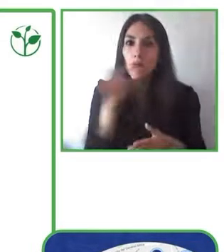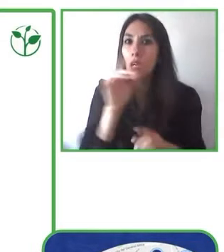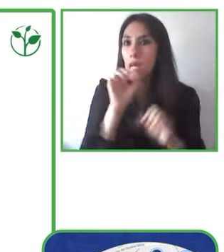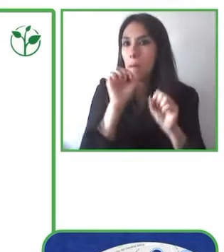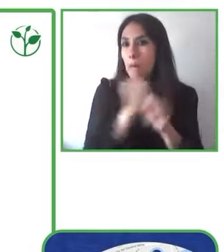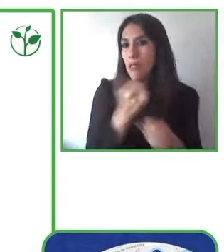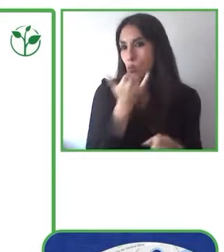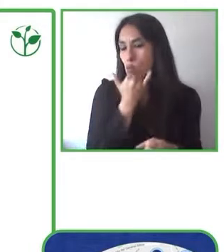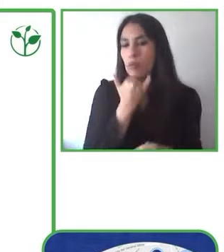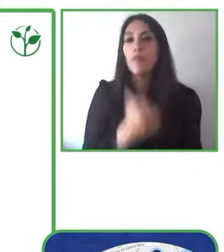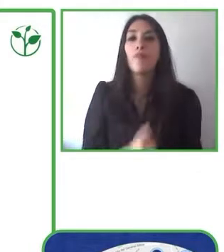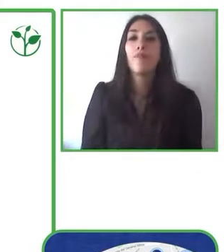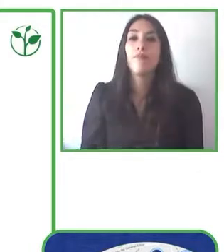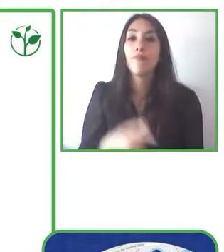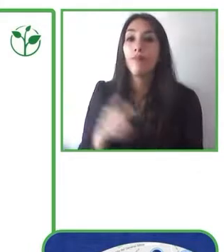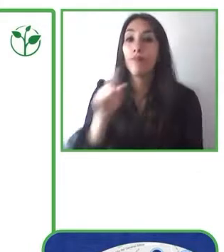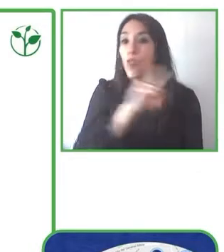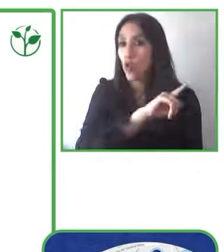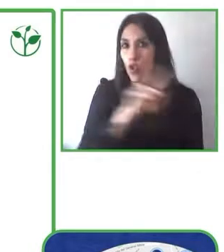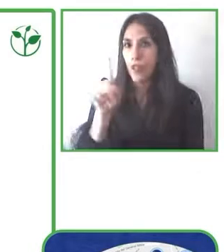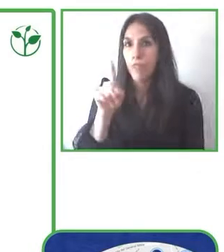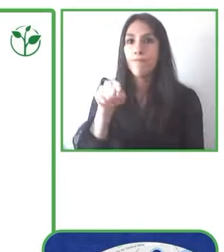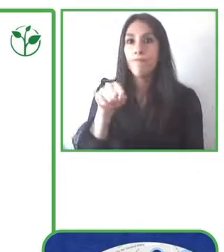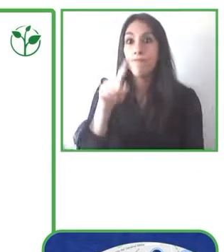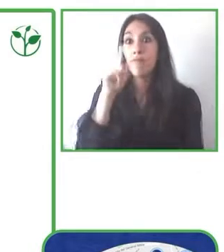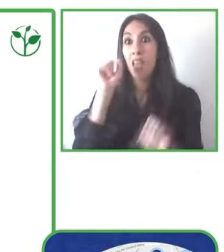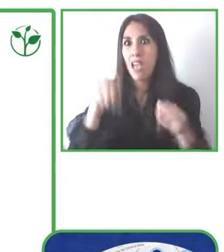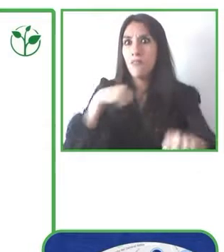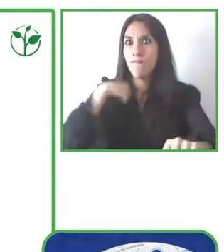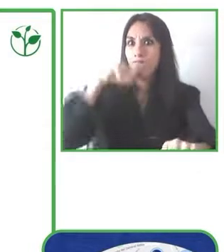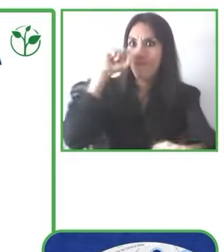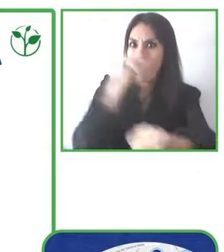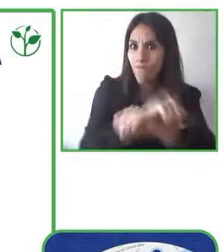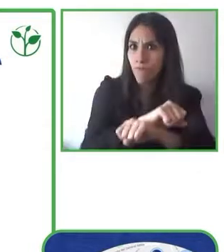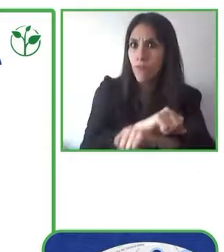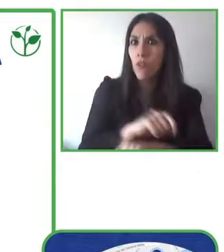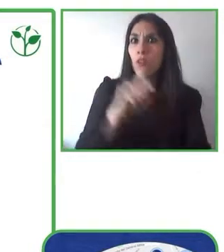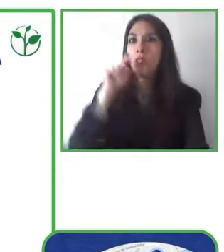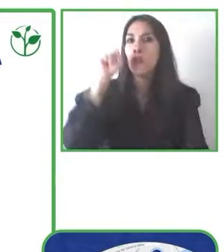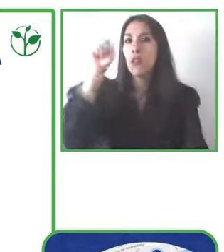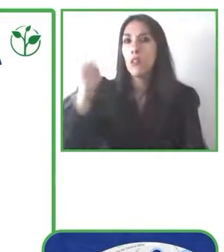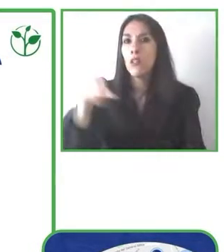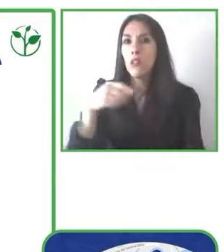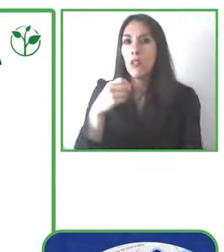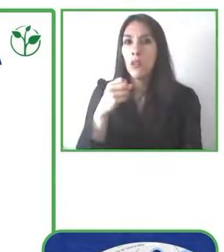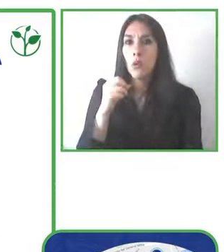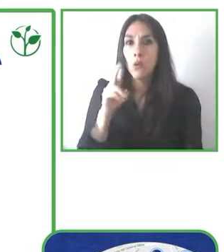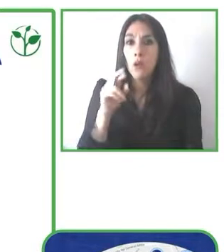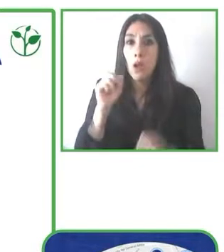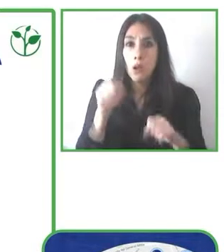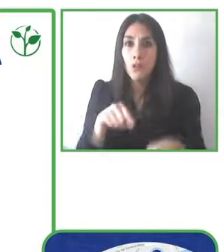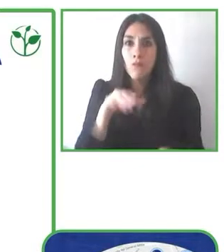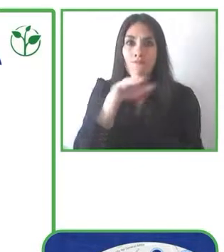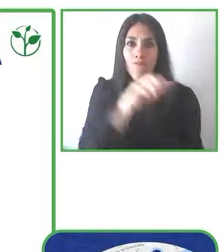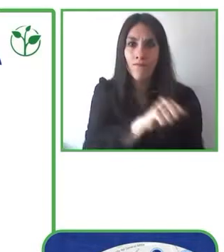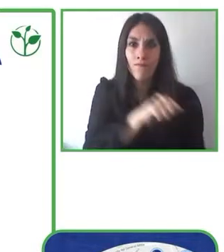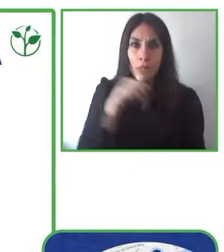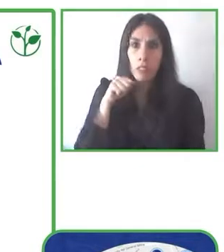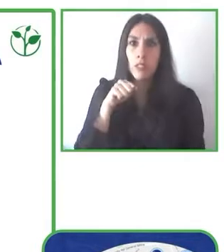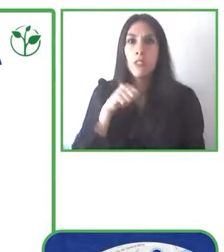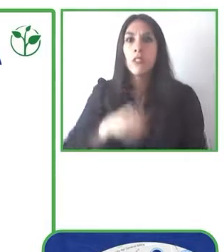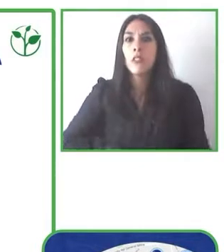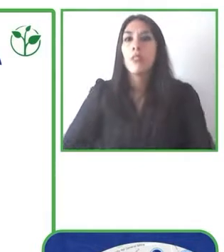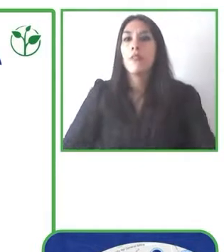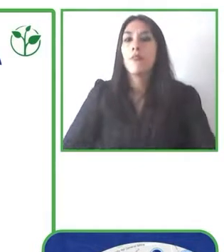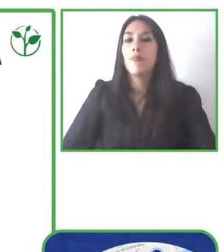la permite, poder reservar unas plazas, por ejemplo, para una visita médica en un hospital. Y esto es la parte que hemos encontrado también,